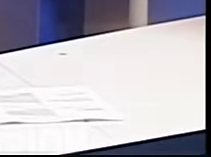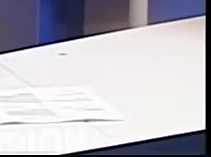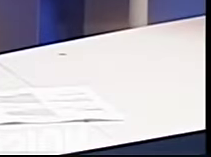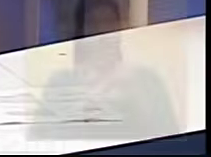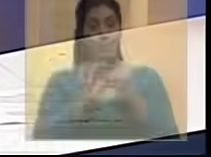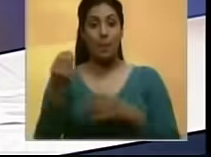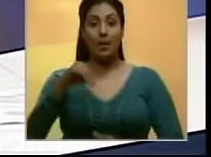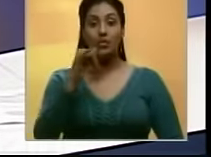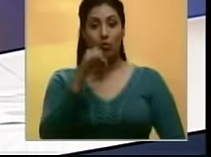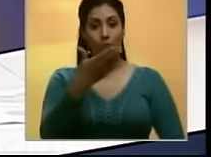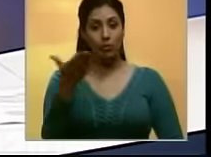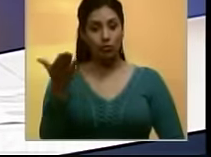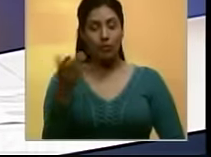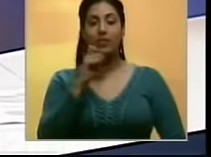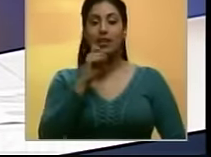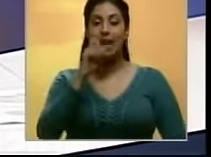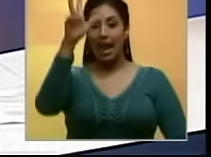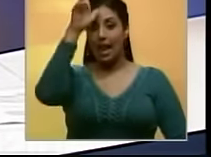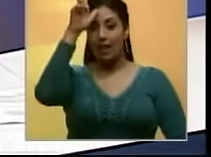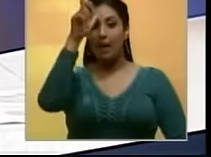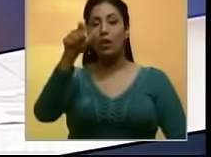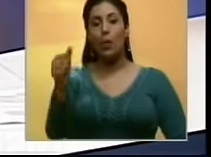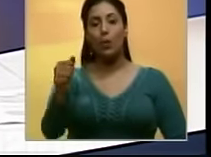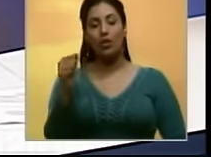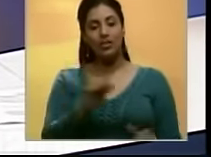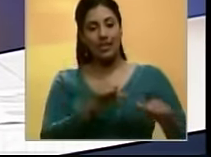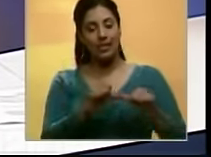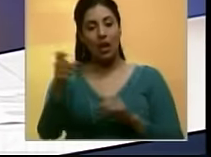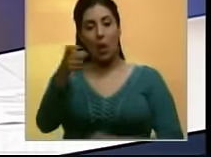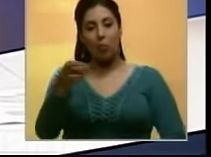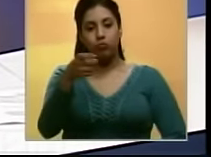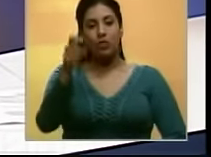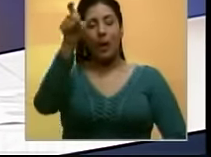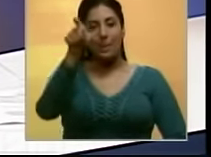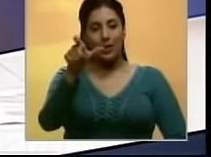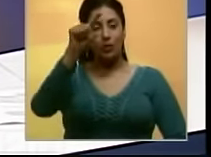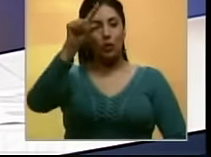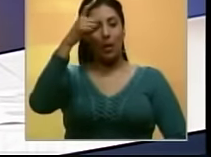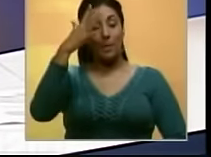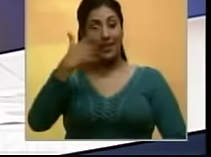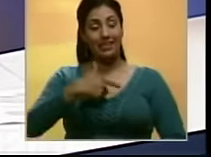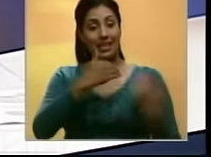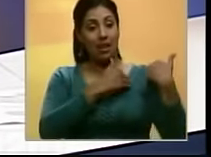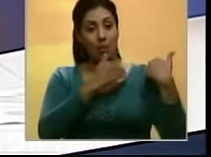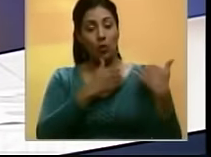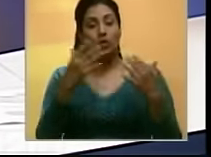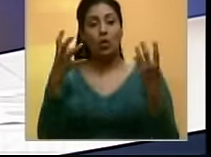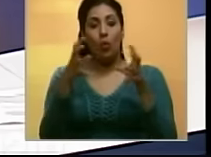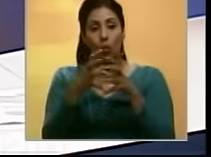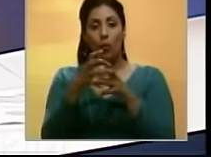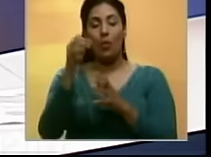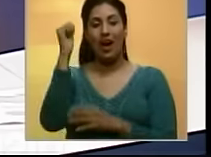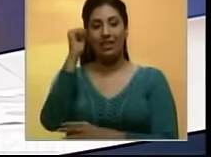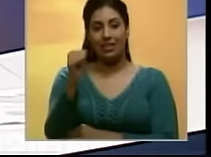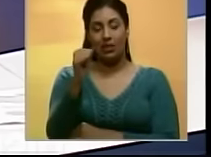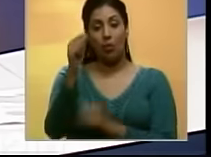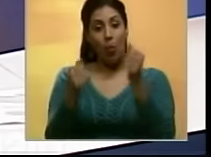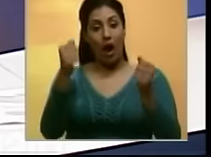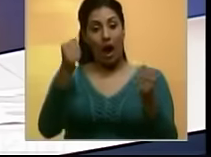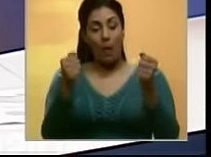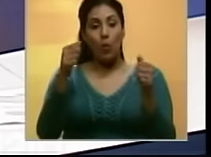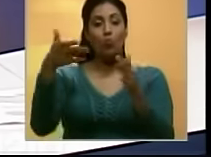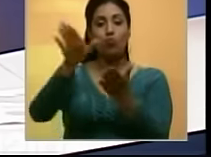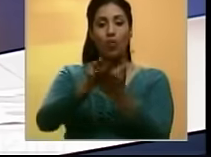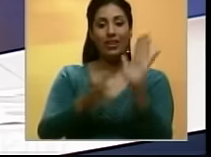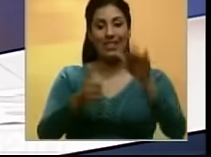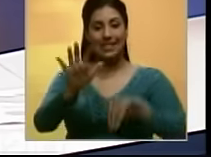Amigos, continuamos con las informaciones. En Alemania, la policía continúa la búsqueda de un tunecino presuntamente vinculado con el atentado en el que un camión produjo